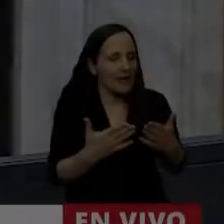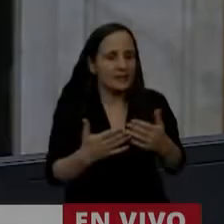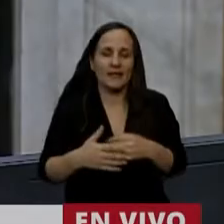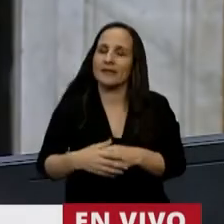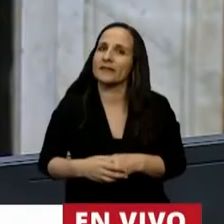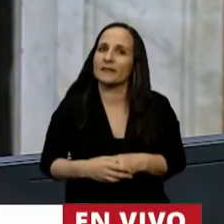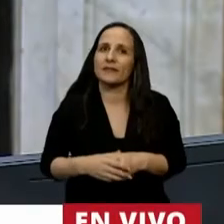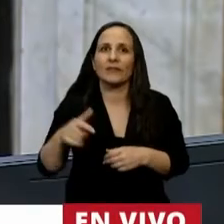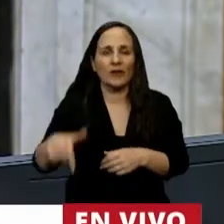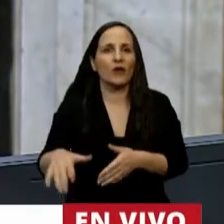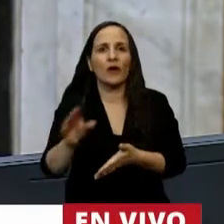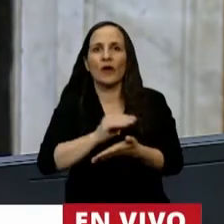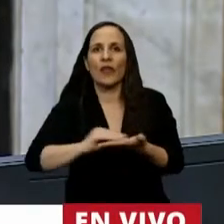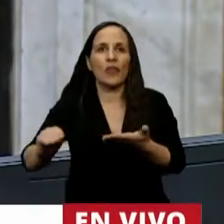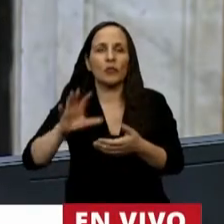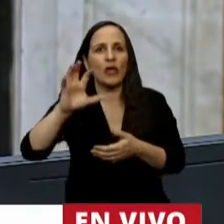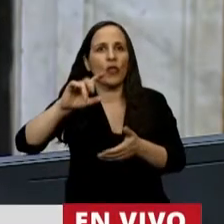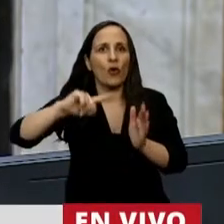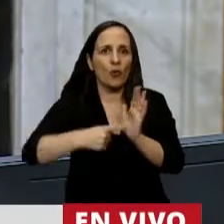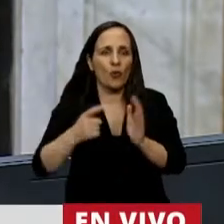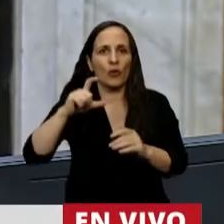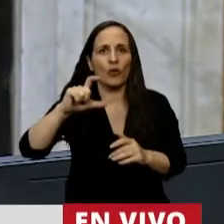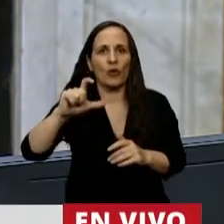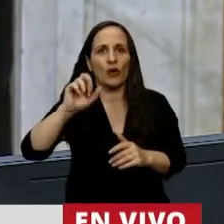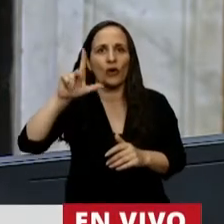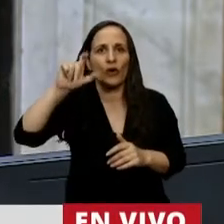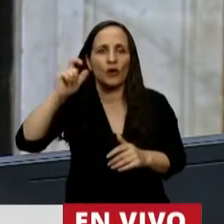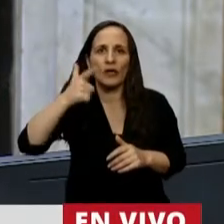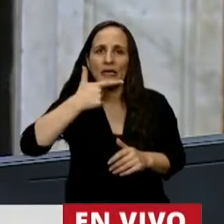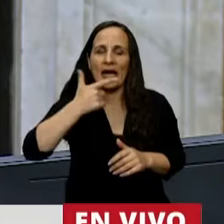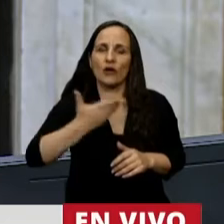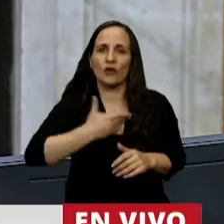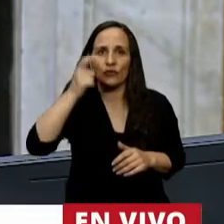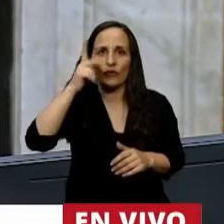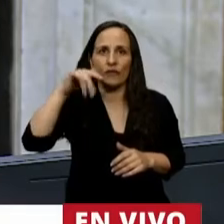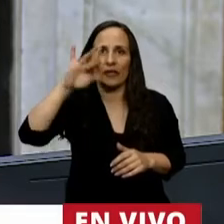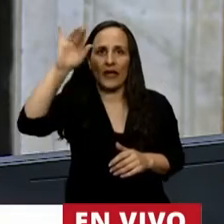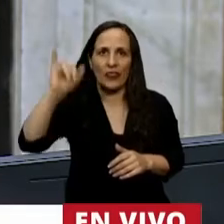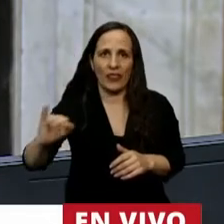En el uso de la palabra, el diputado por Buenos Aires, Carlos Alberto Fernández.